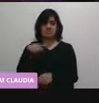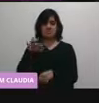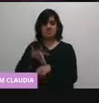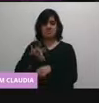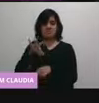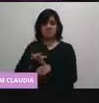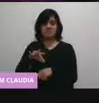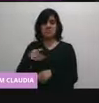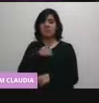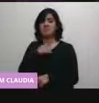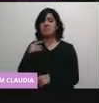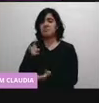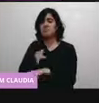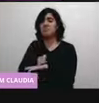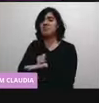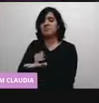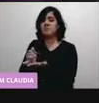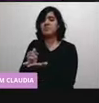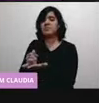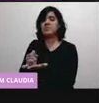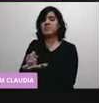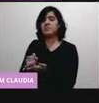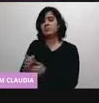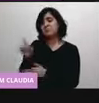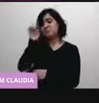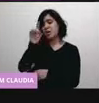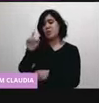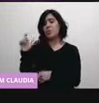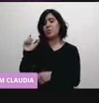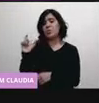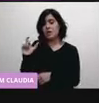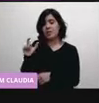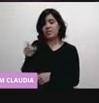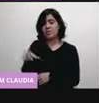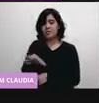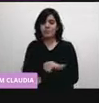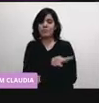tratante de la enfermedad le va a decir cuándo se puede vacunar.